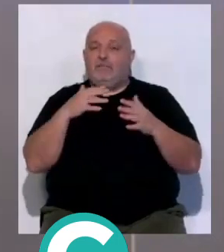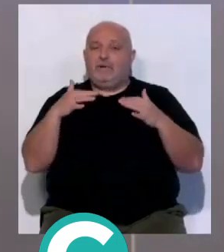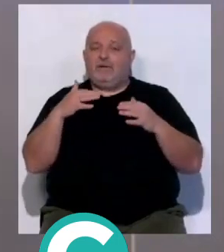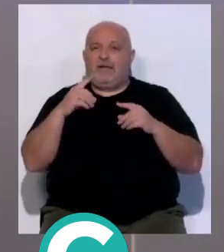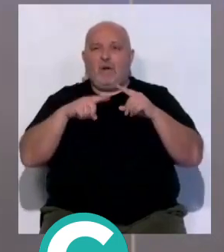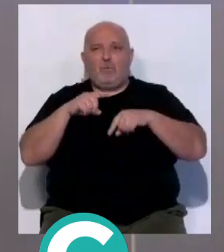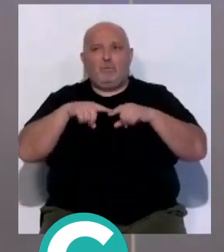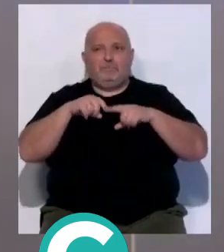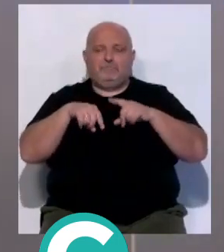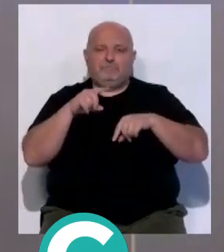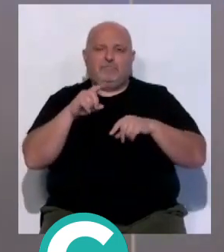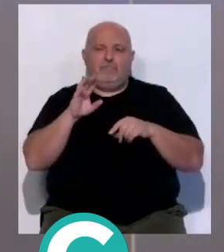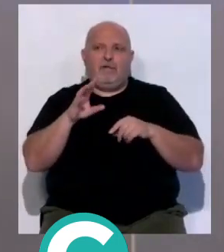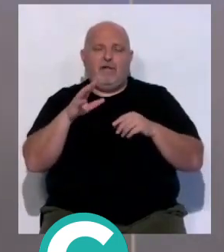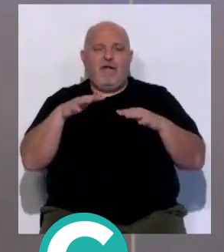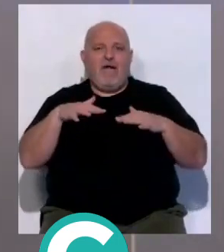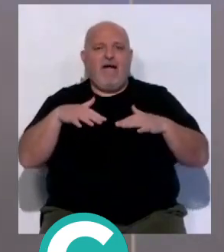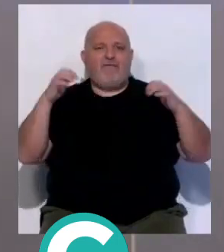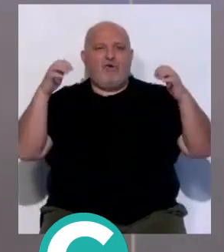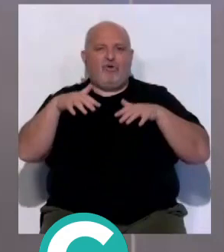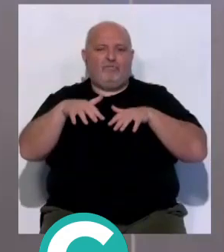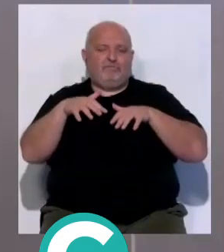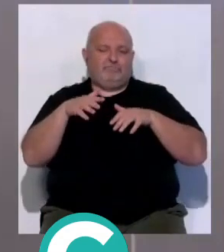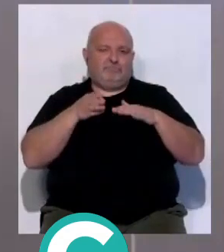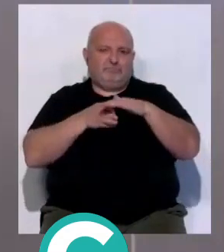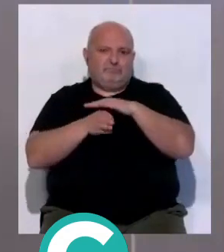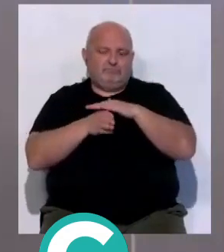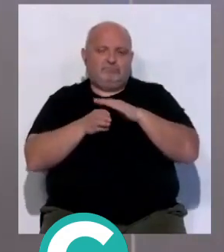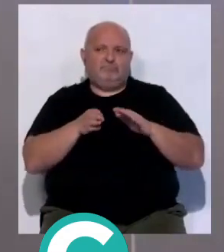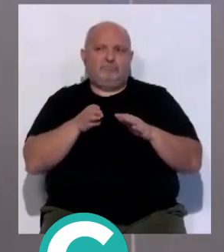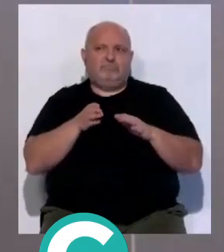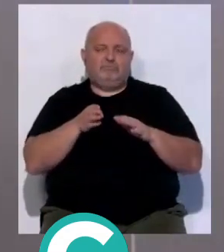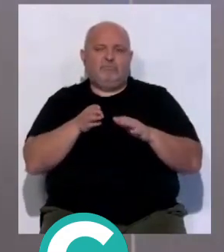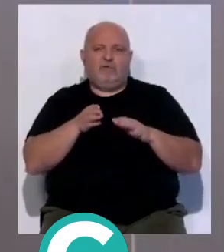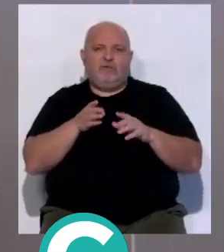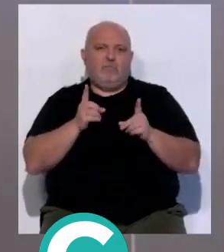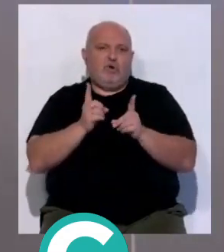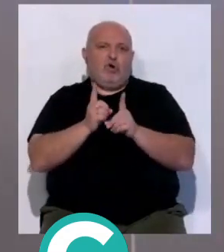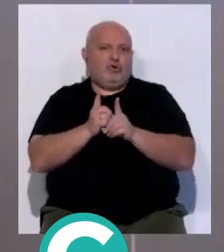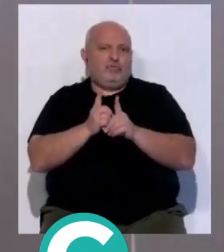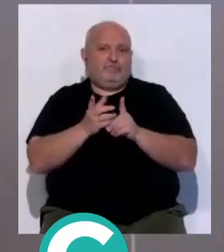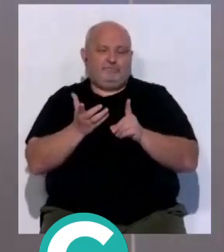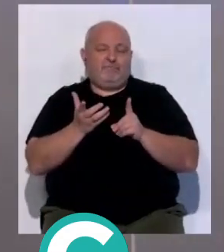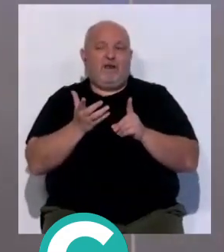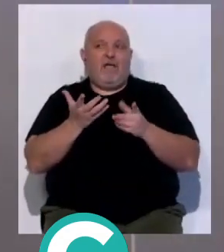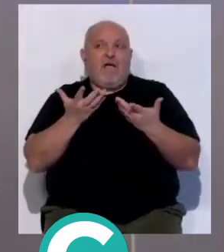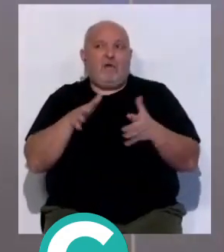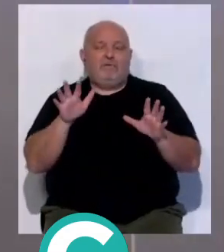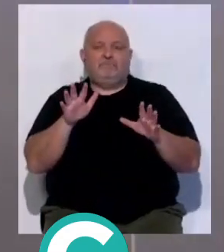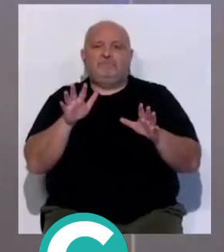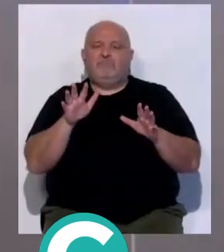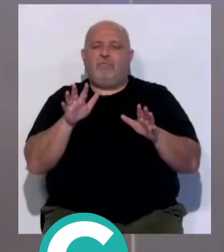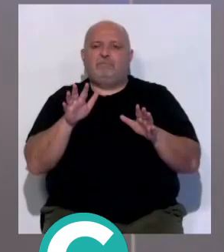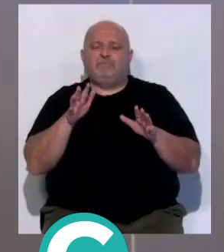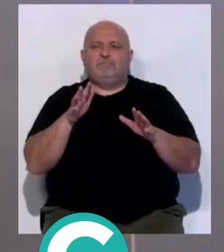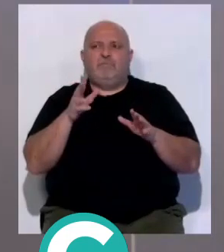determinados, ese aforo es muy corto, aunque en lo que